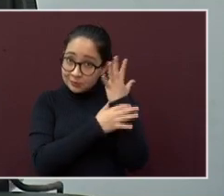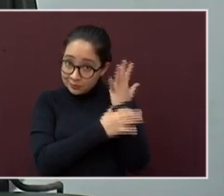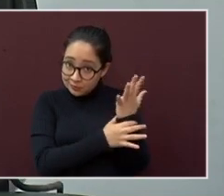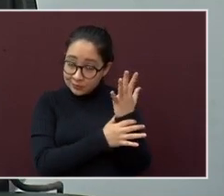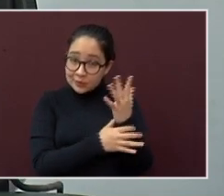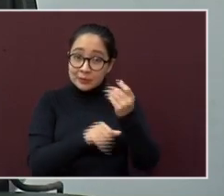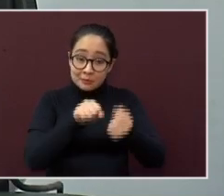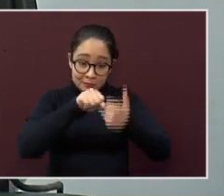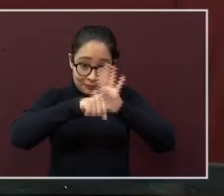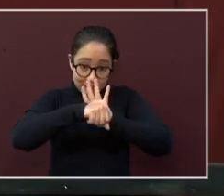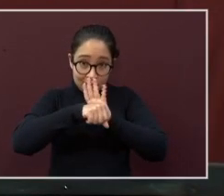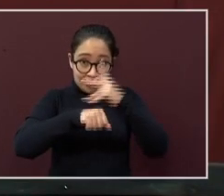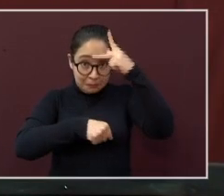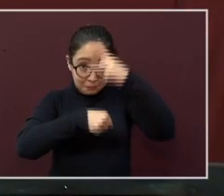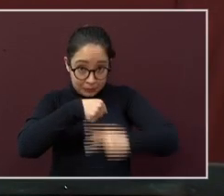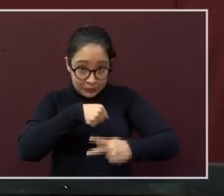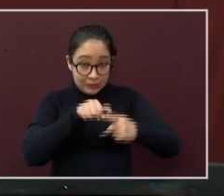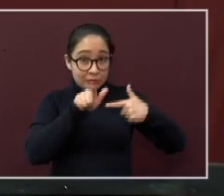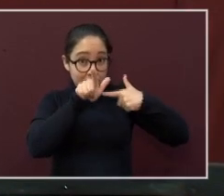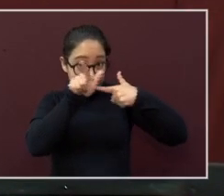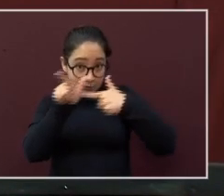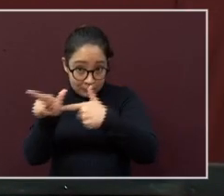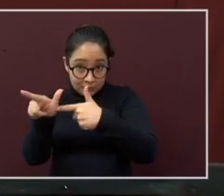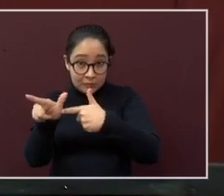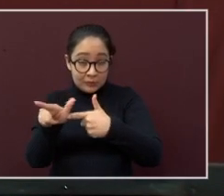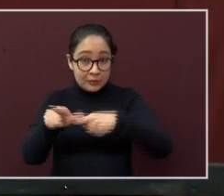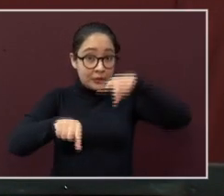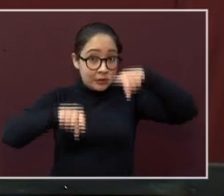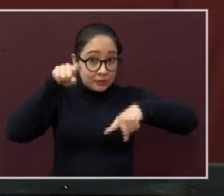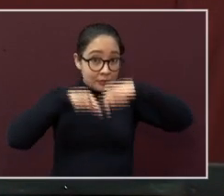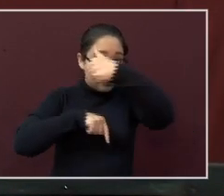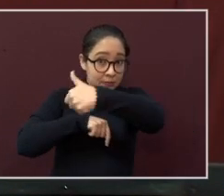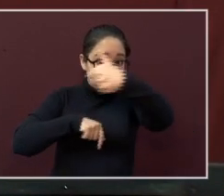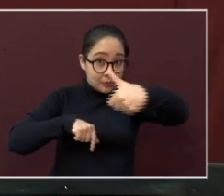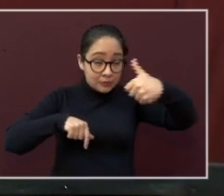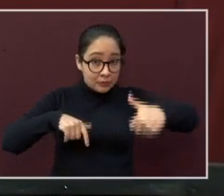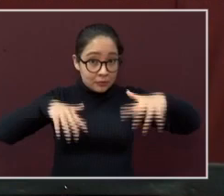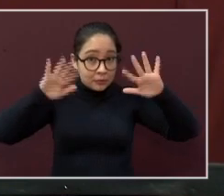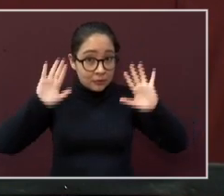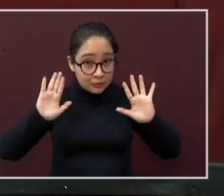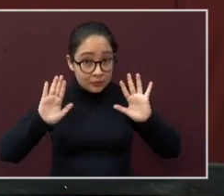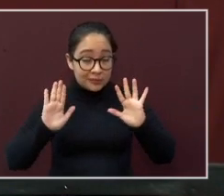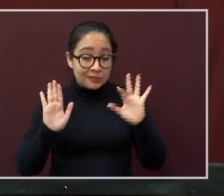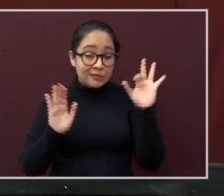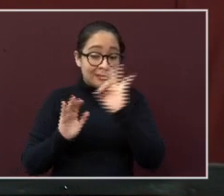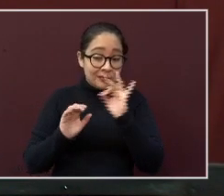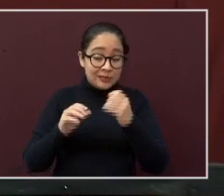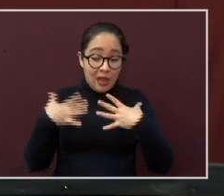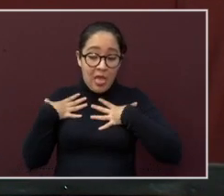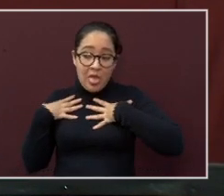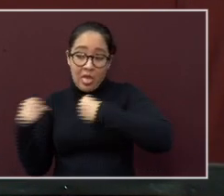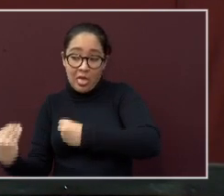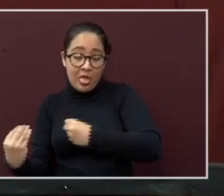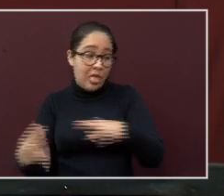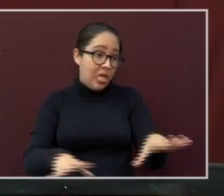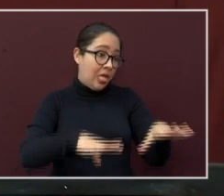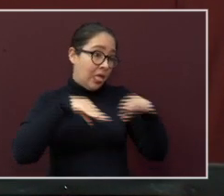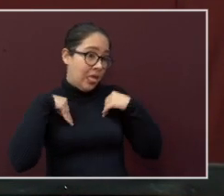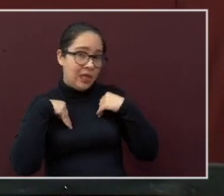y depende de cada uno de nosotros que la transmisión no se dé.